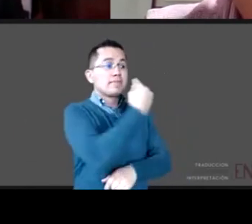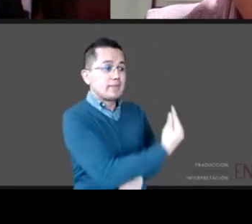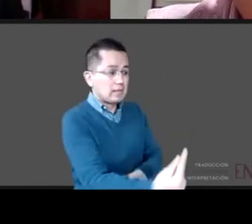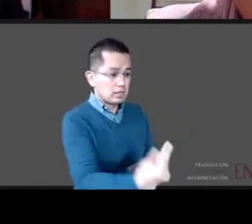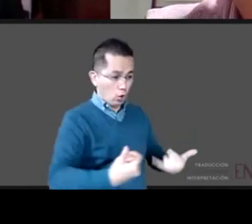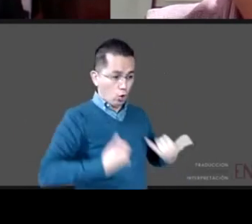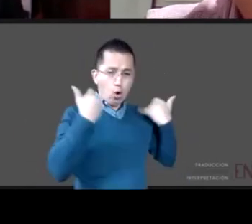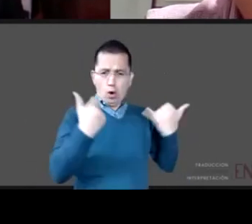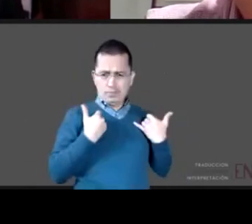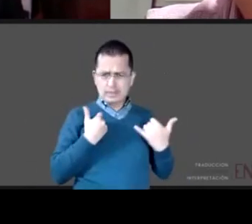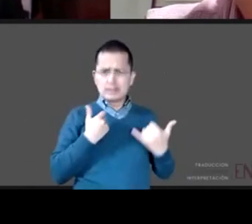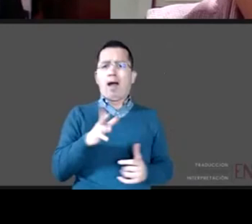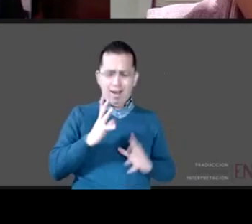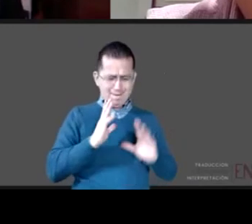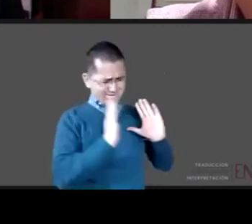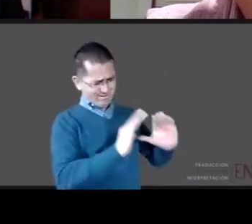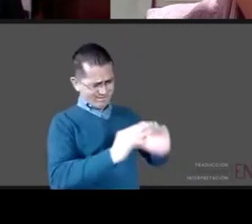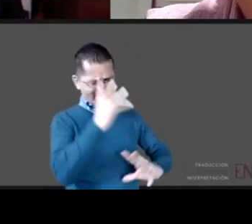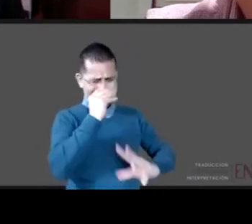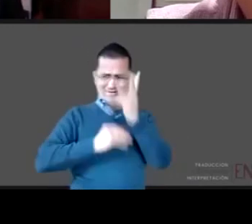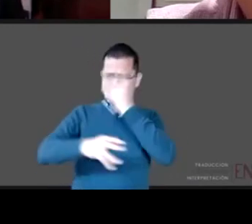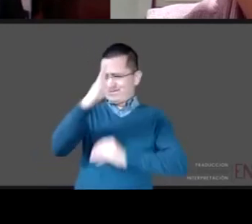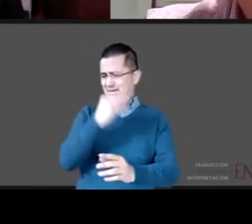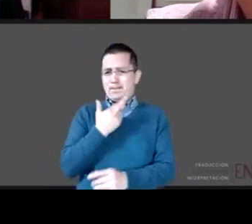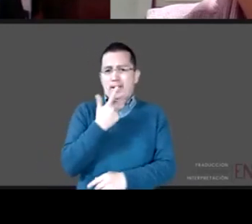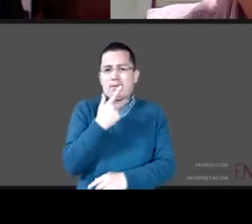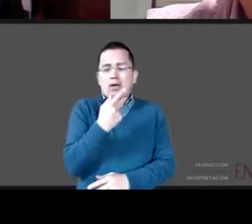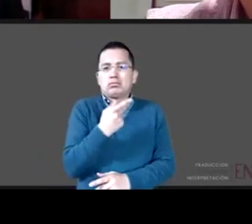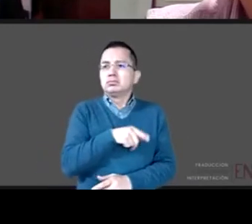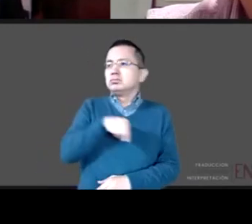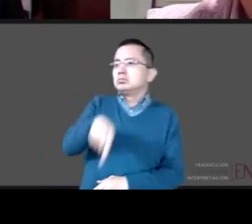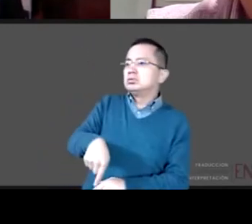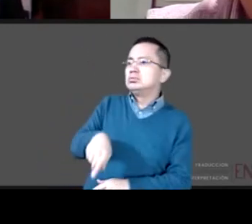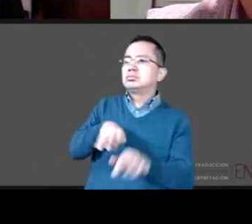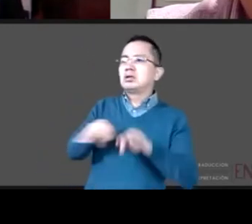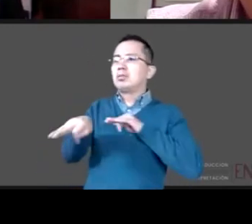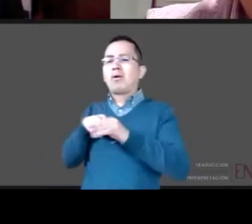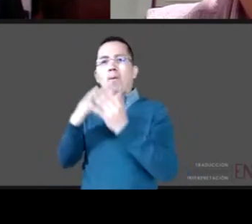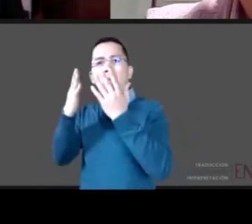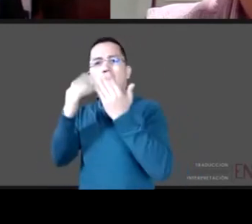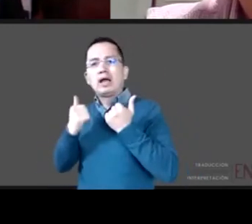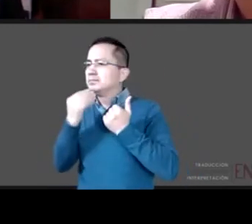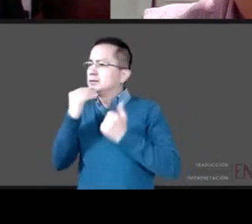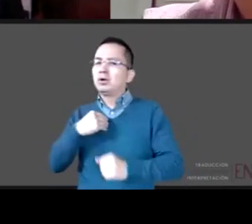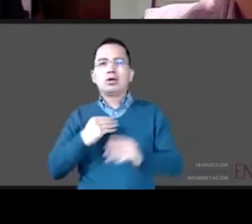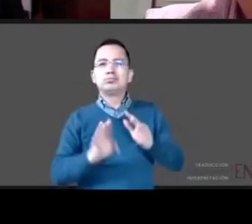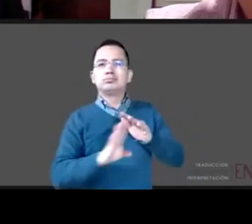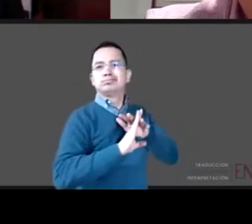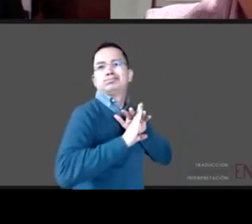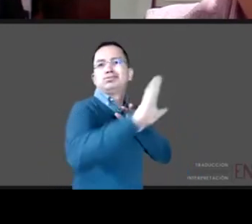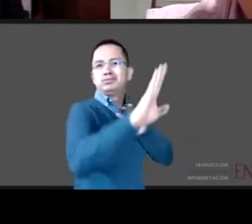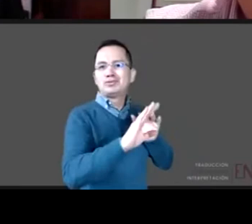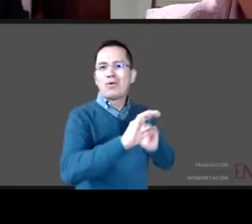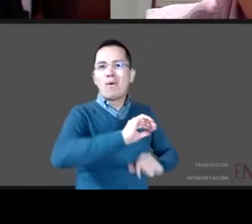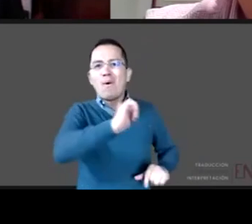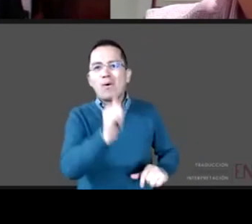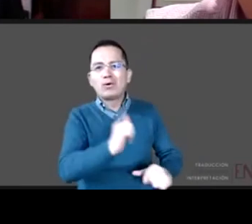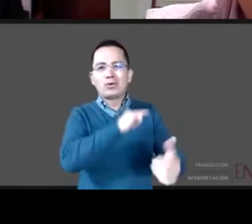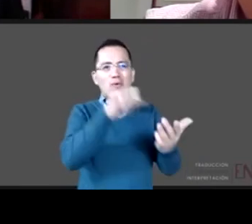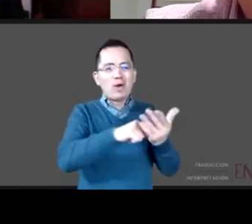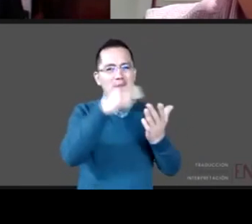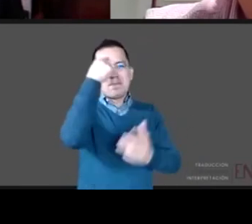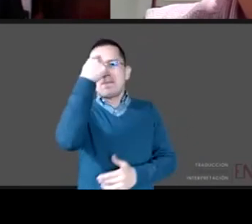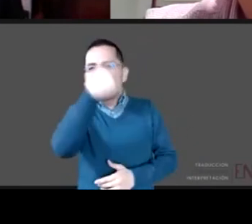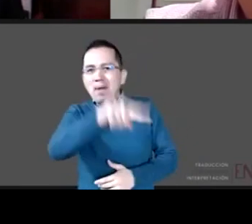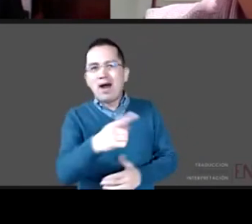tuvieron que moverse para buscar un mejor ingreso de tal manera que entonces entramos a esta fase en que las transferencias